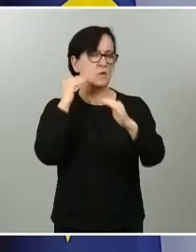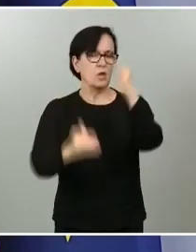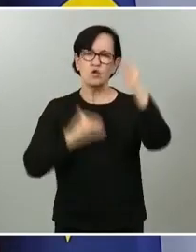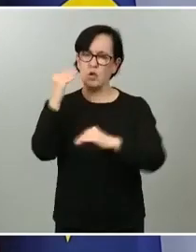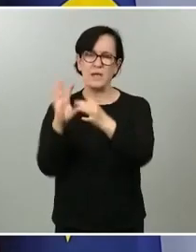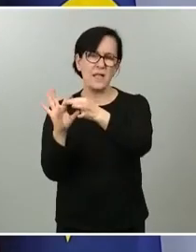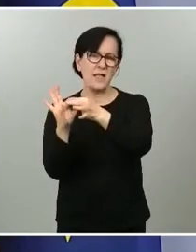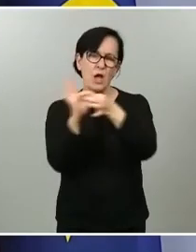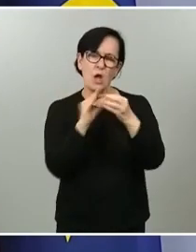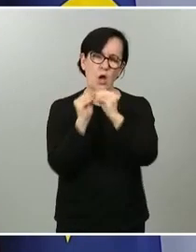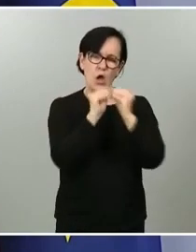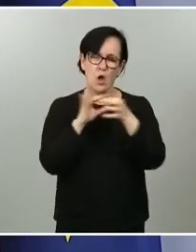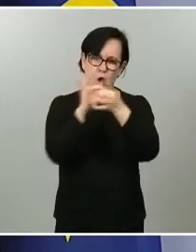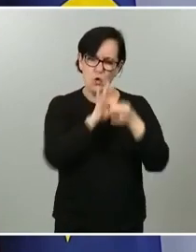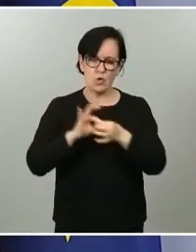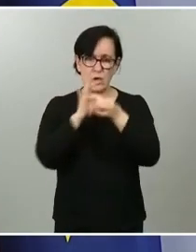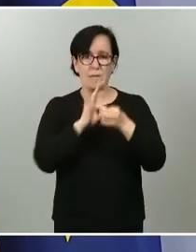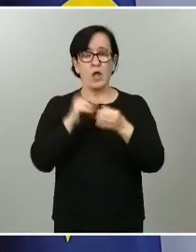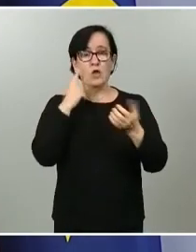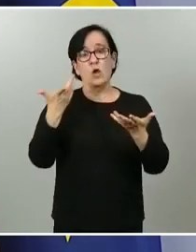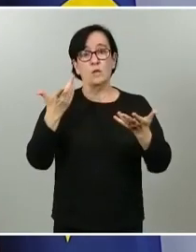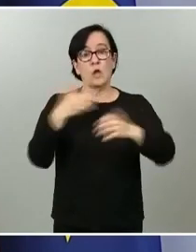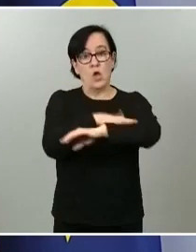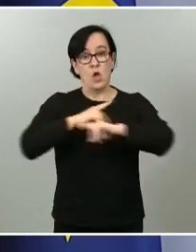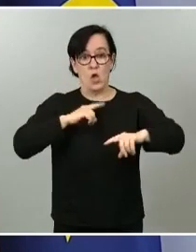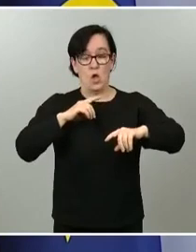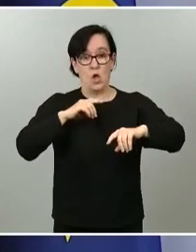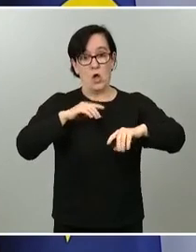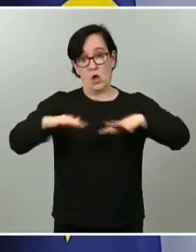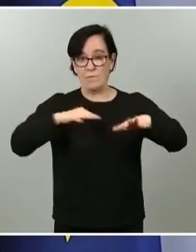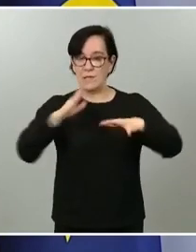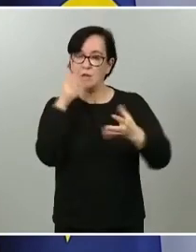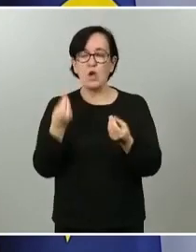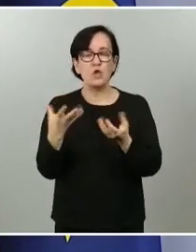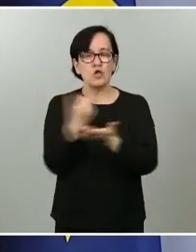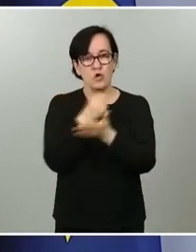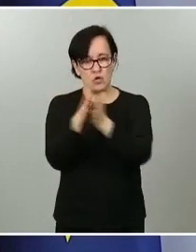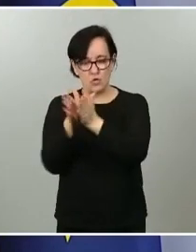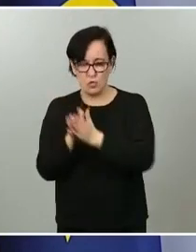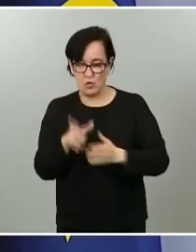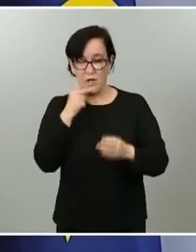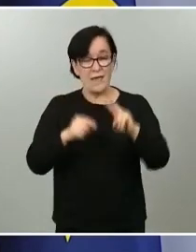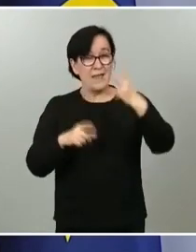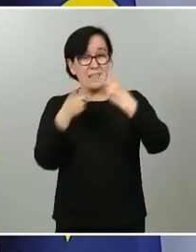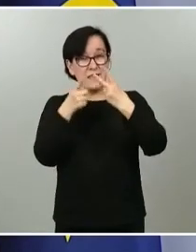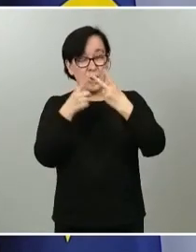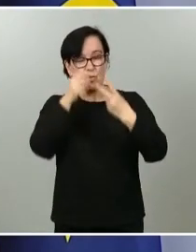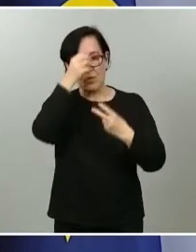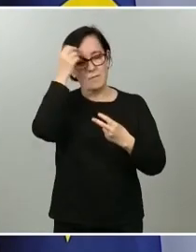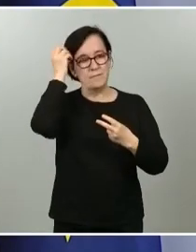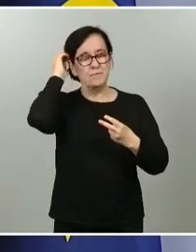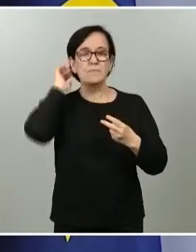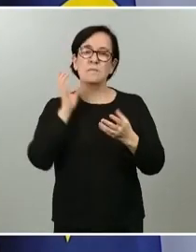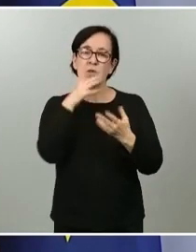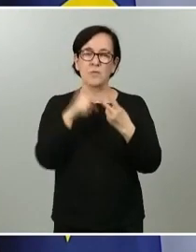mecanismos de gobernanza que nos hemos dado todos juntos. La segunda cuestión que quería compartir con ustedes, hacer referencia algunas